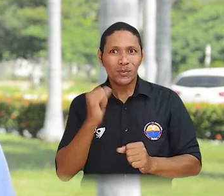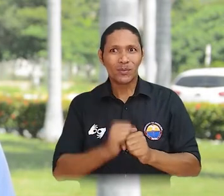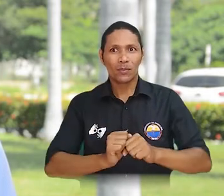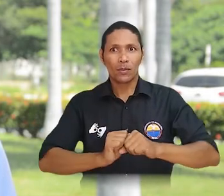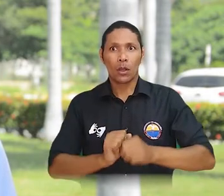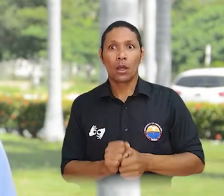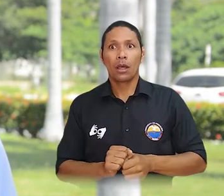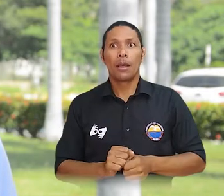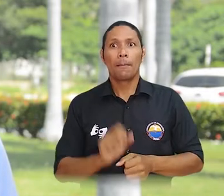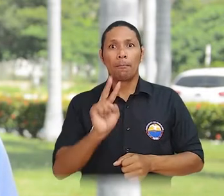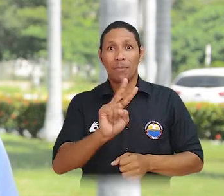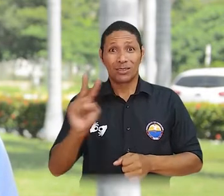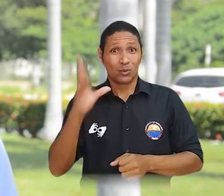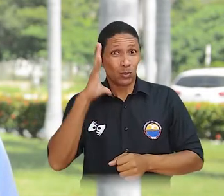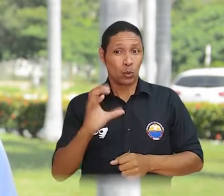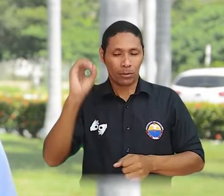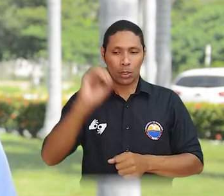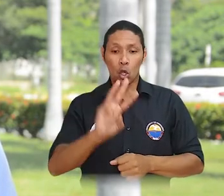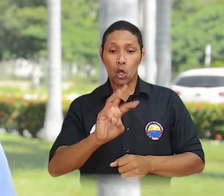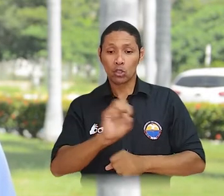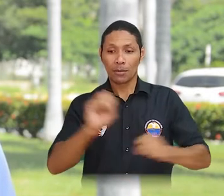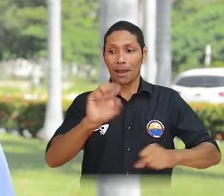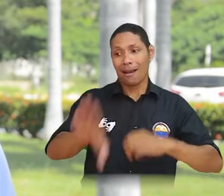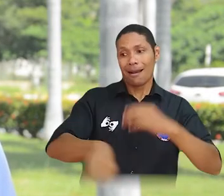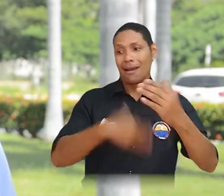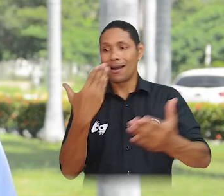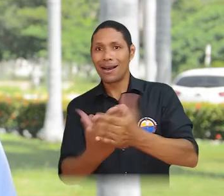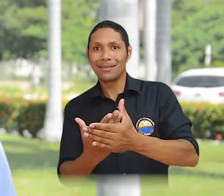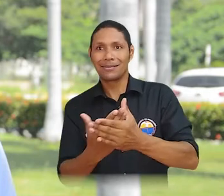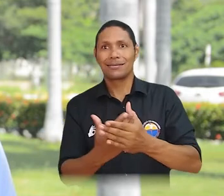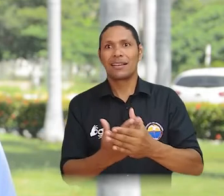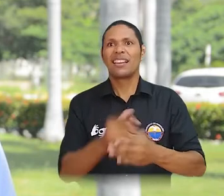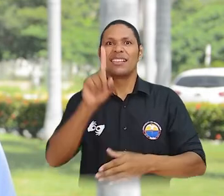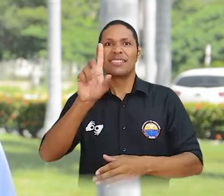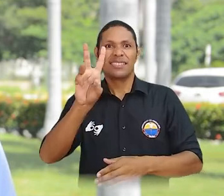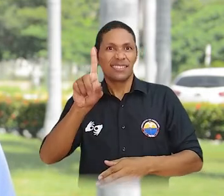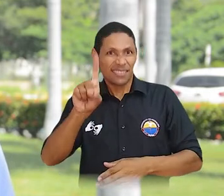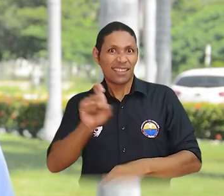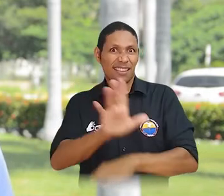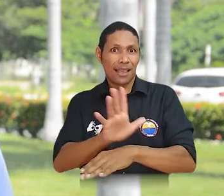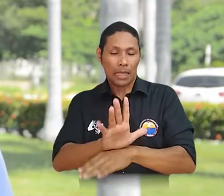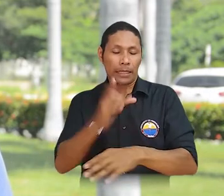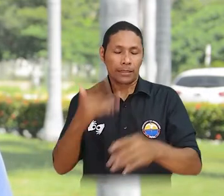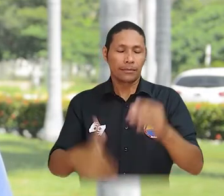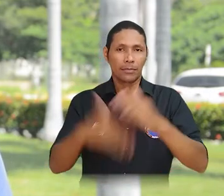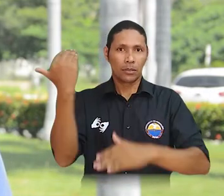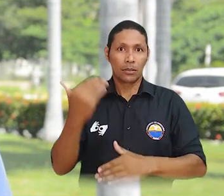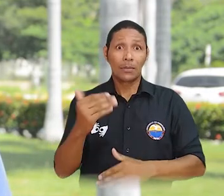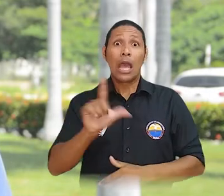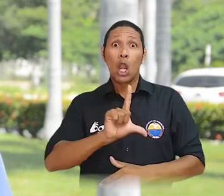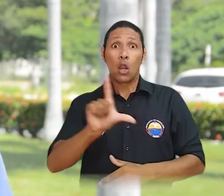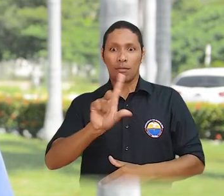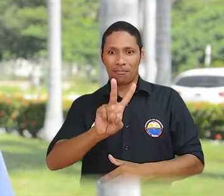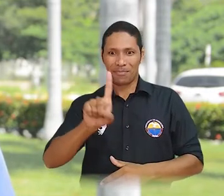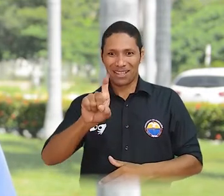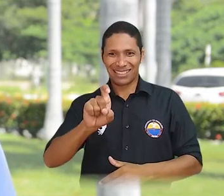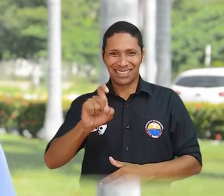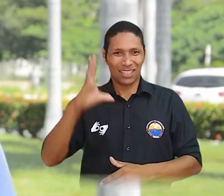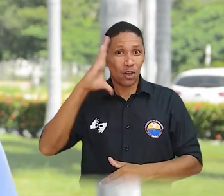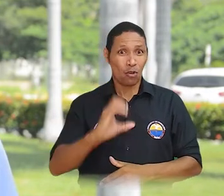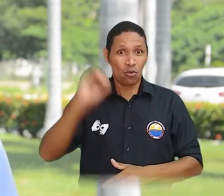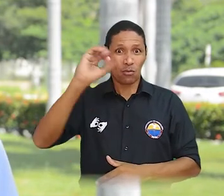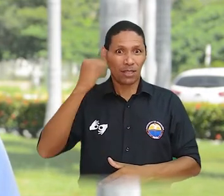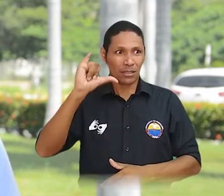de las redes institucionales y demás espacios que el Comité de Garantías de Consulta reglamente para ello, para que el día